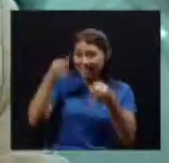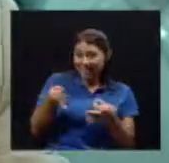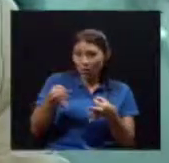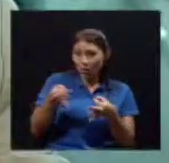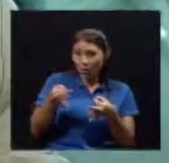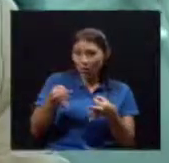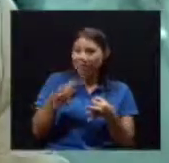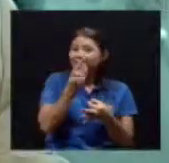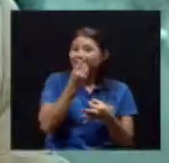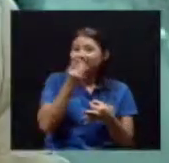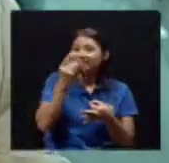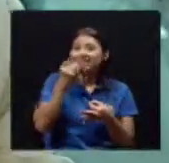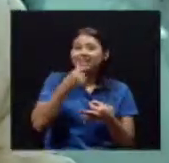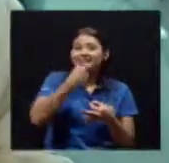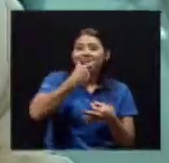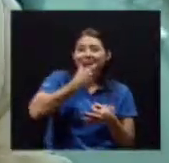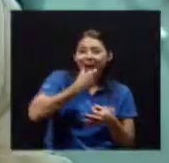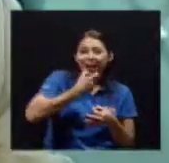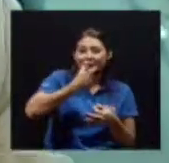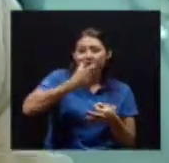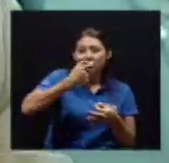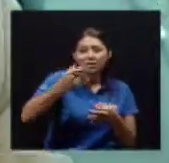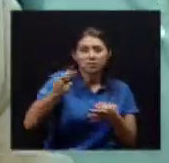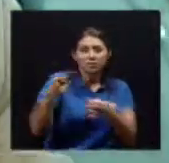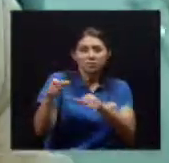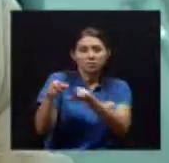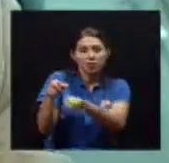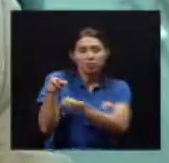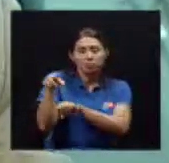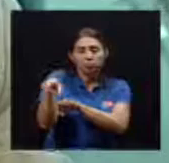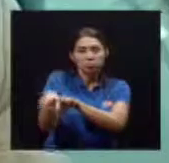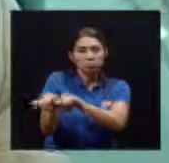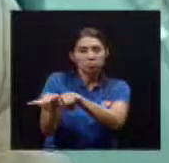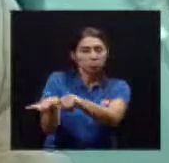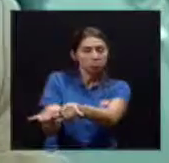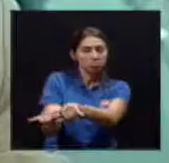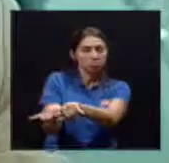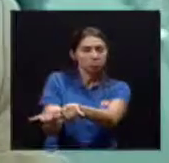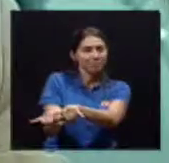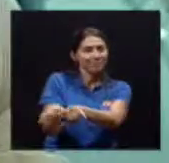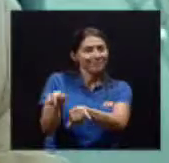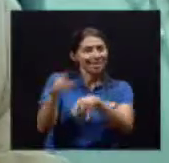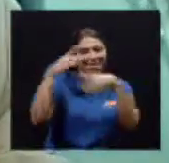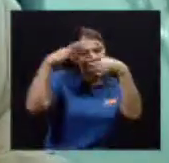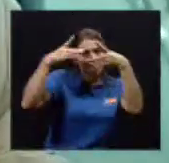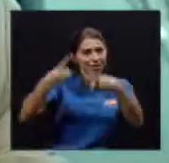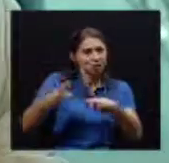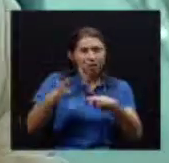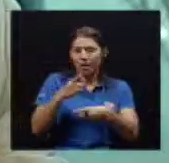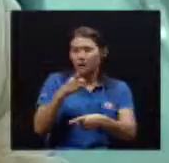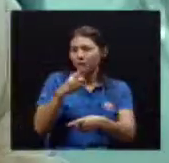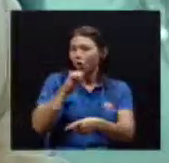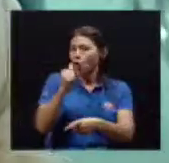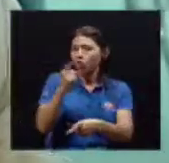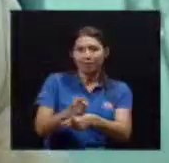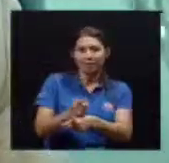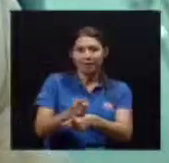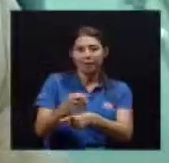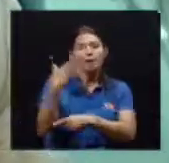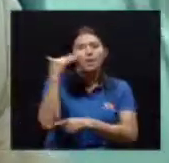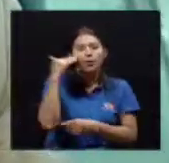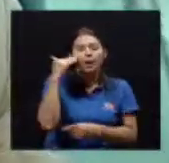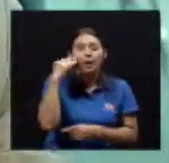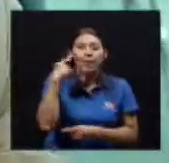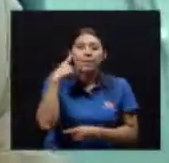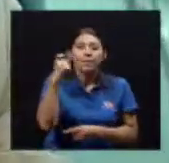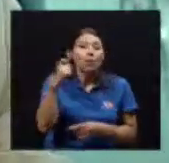de los procesos Que se estén dando En la boca del paciente Podrían tener Algún movimiento Imperceptible Para el ojo humano O